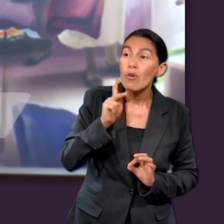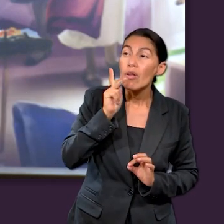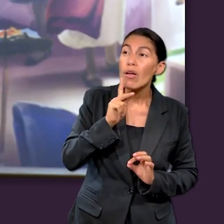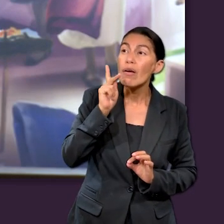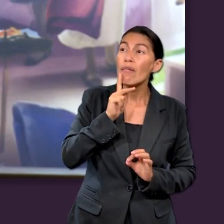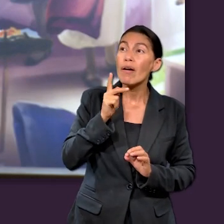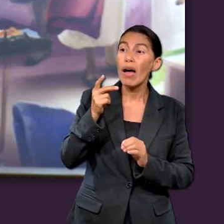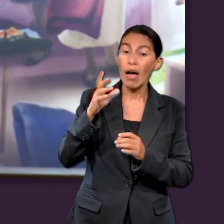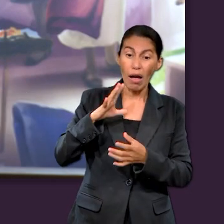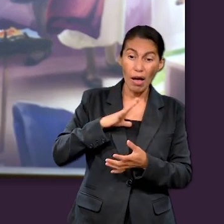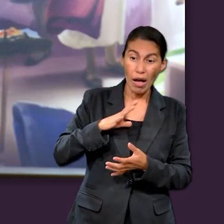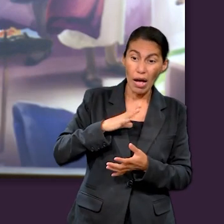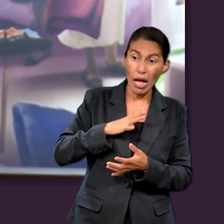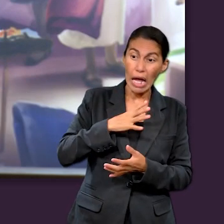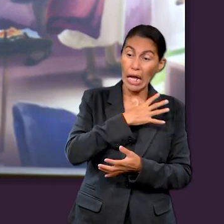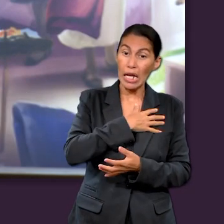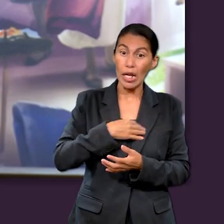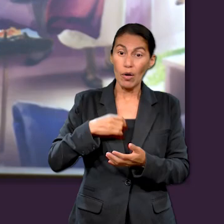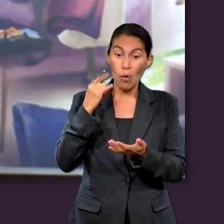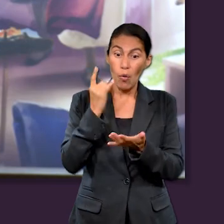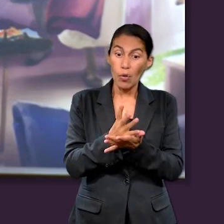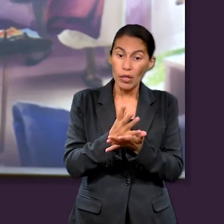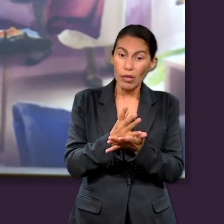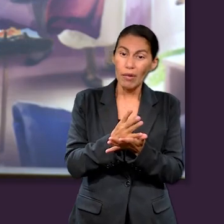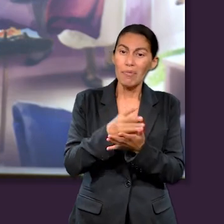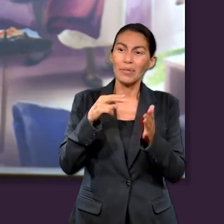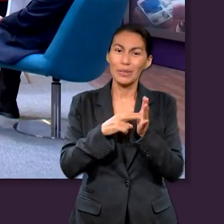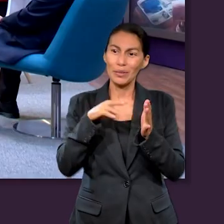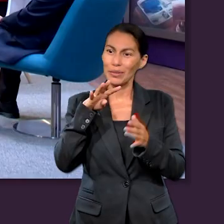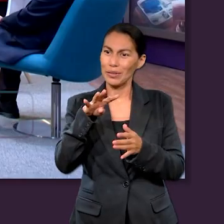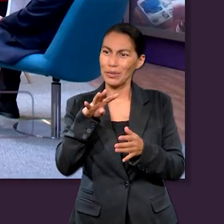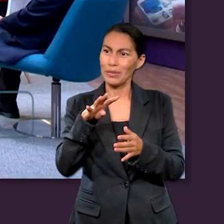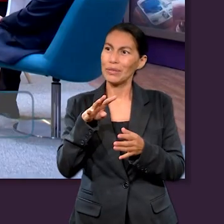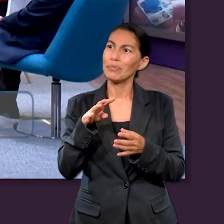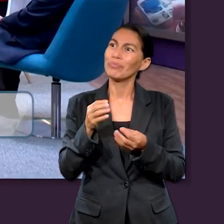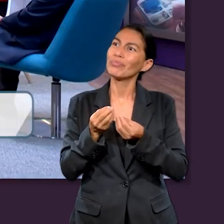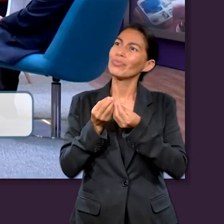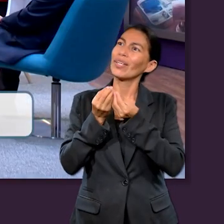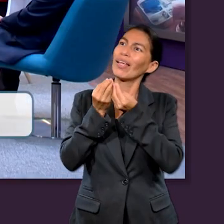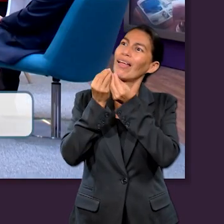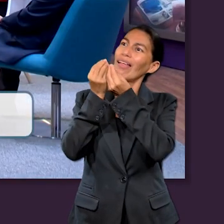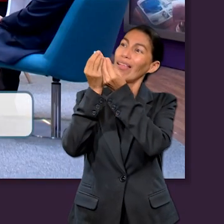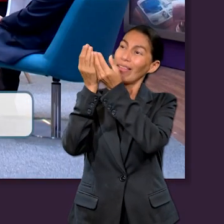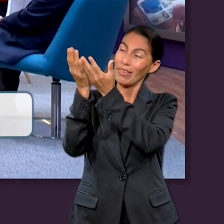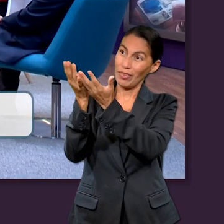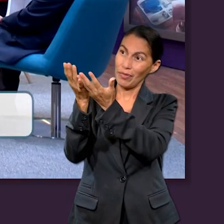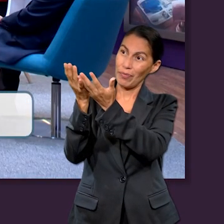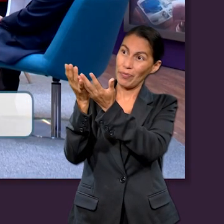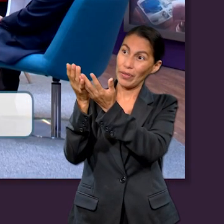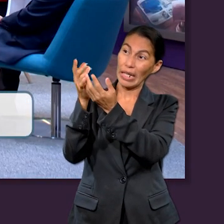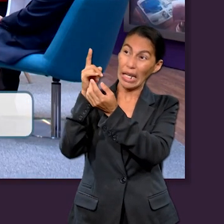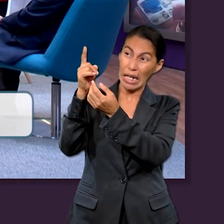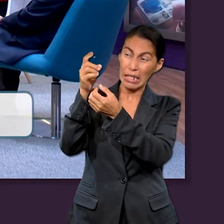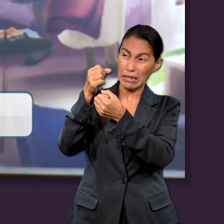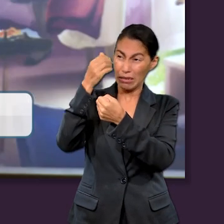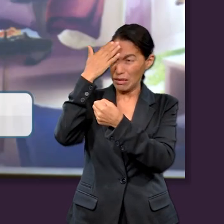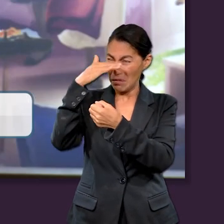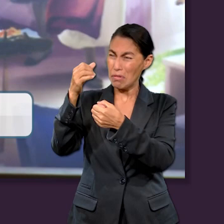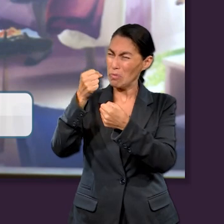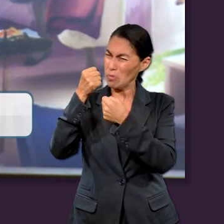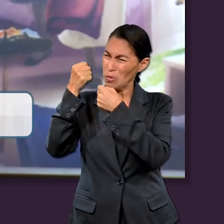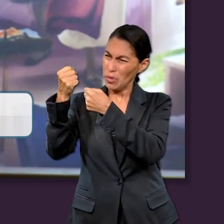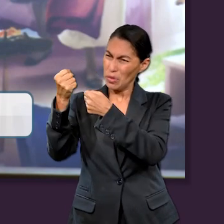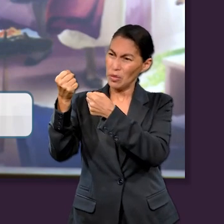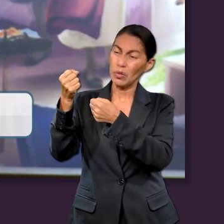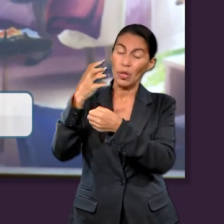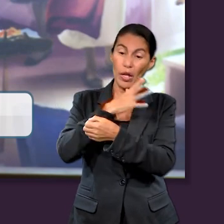promesas ofrecía a su unigénito. Versículo 19 dice, pensando que Dios es poderoso para levantar a uno entre los